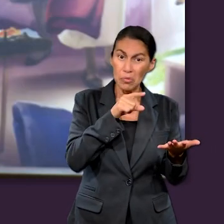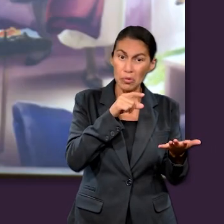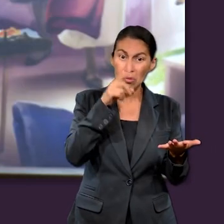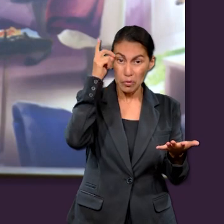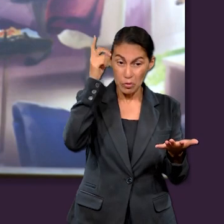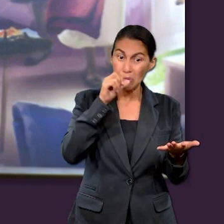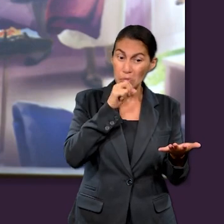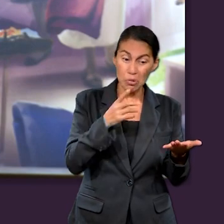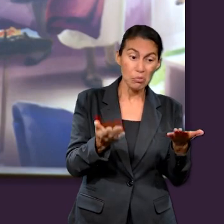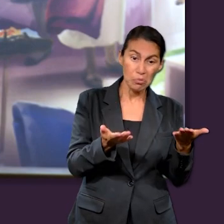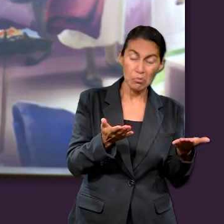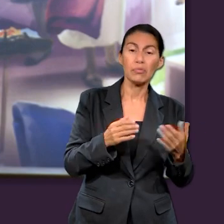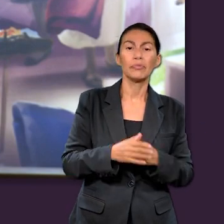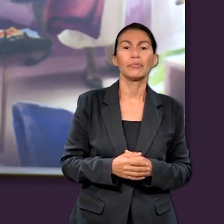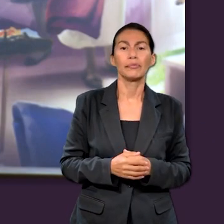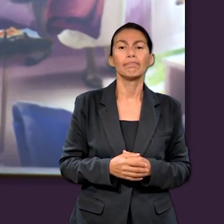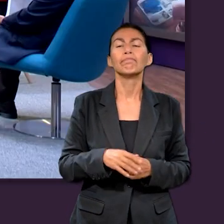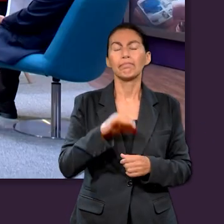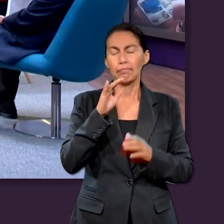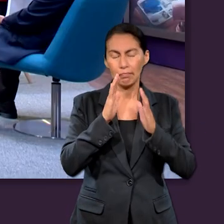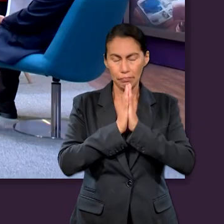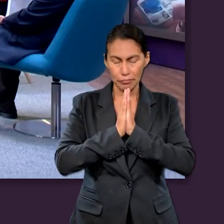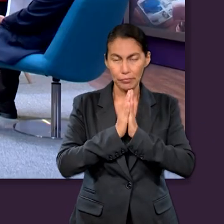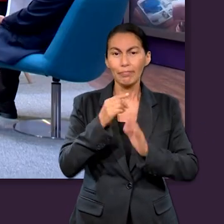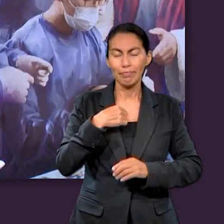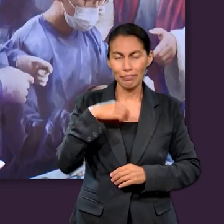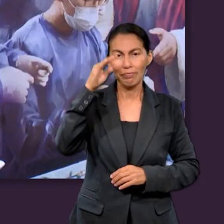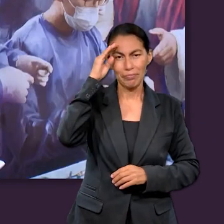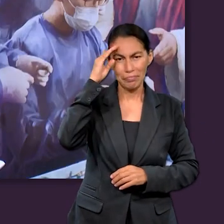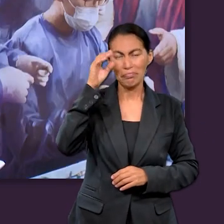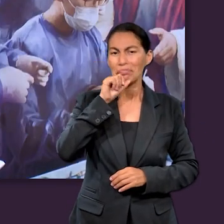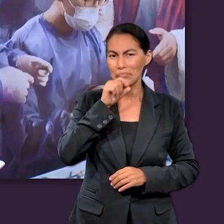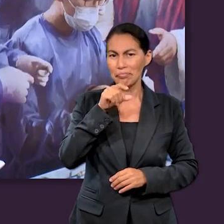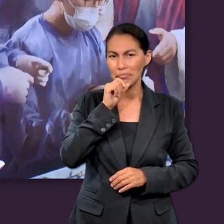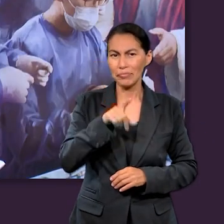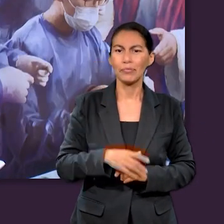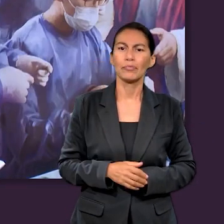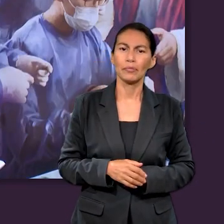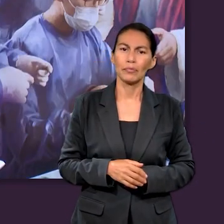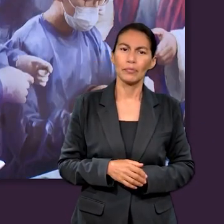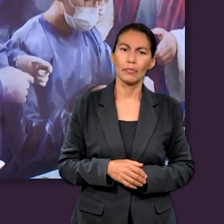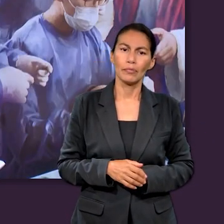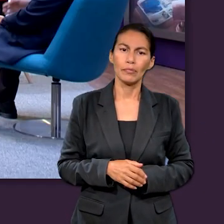Nuevo Testamento. Amén. Estoy de acuerdo con Ruth. Para mí, conserva su esencia.